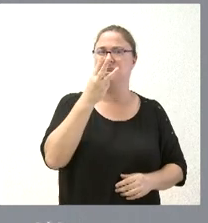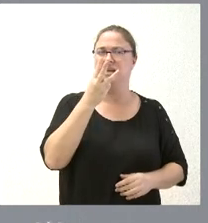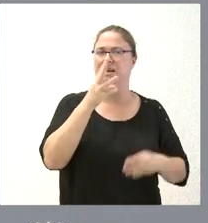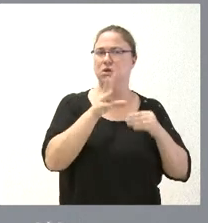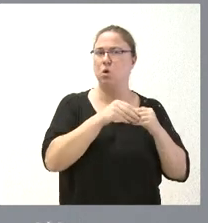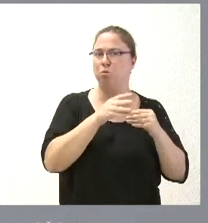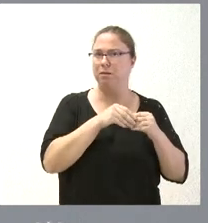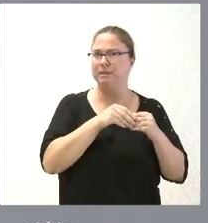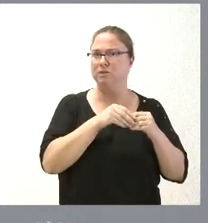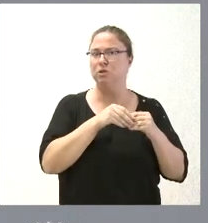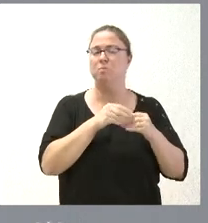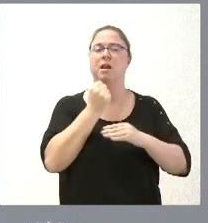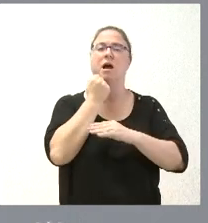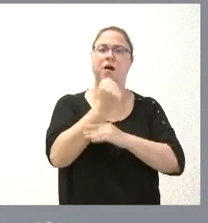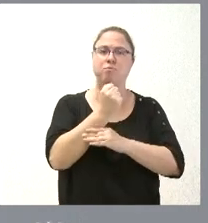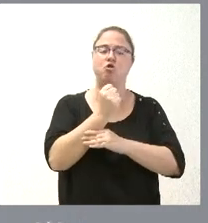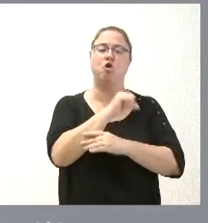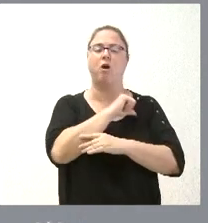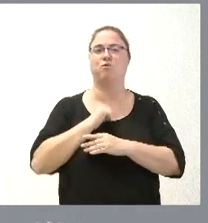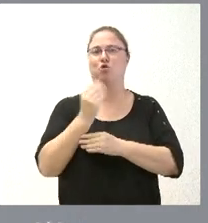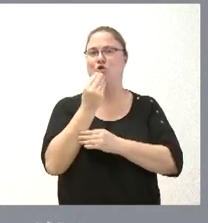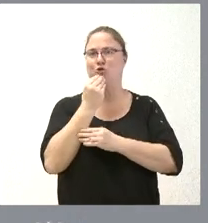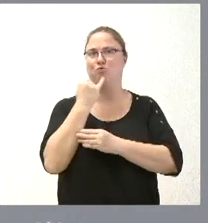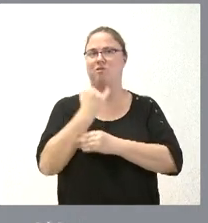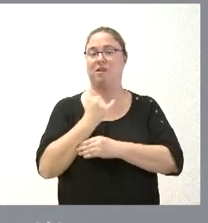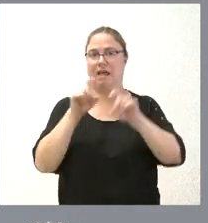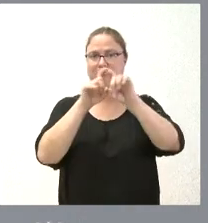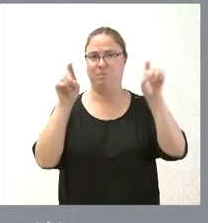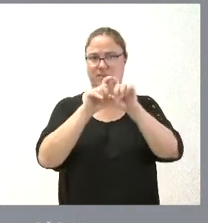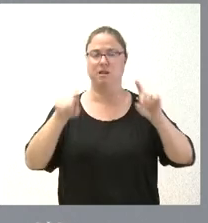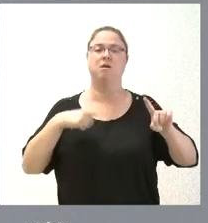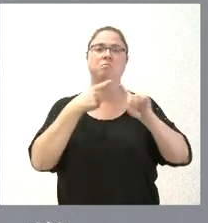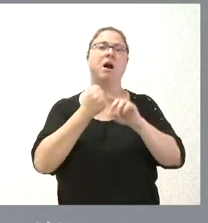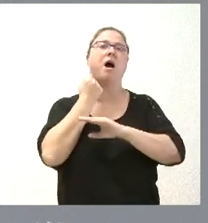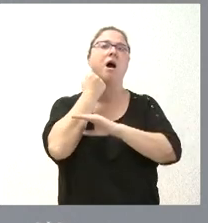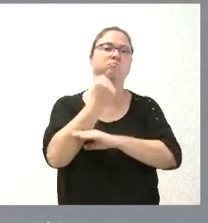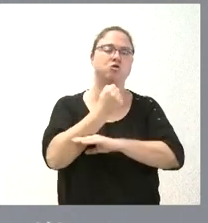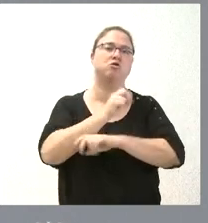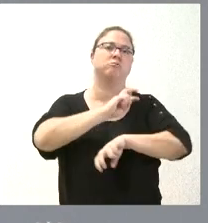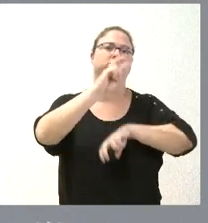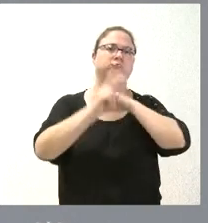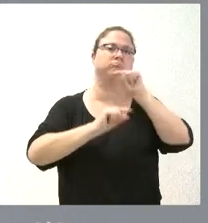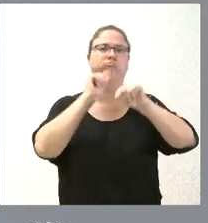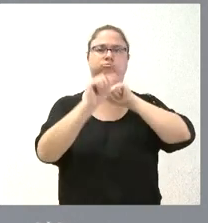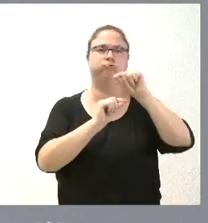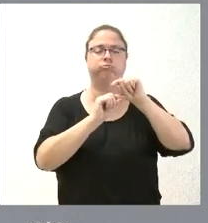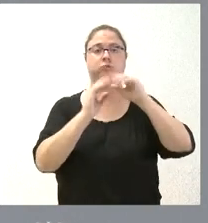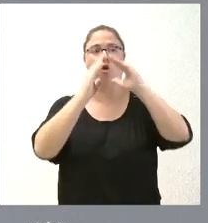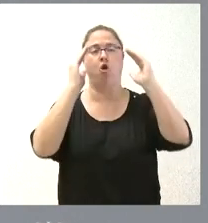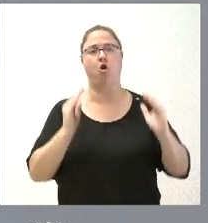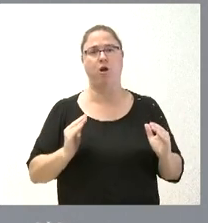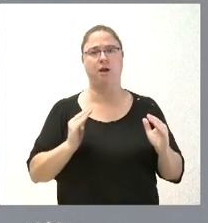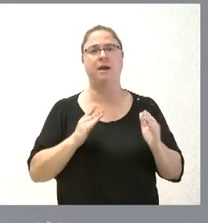convocatoria de apoyo para el autoconsumo energético por parte de las empresas y del apoyo para la reducción de emisiones por parte de los hogares